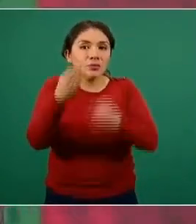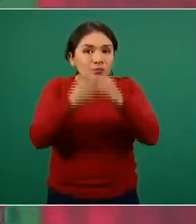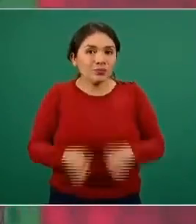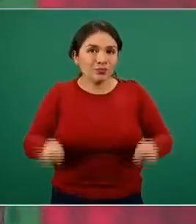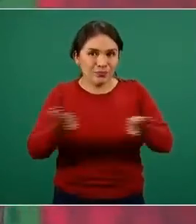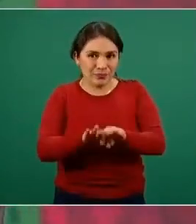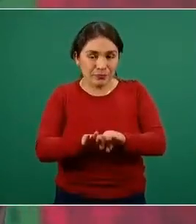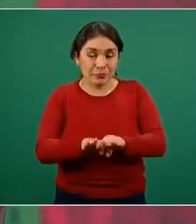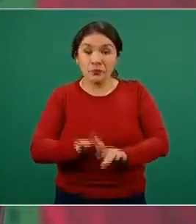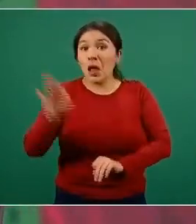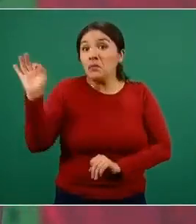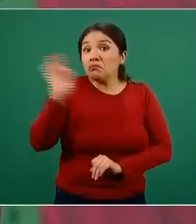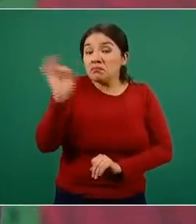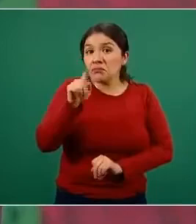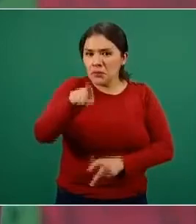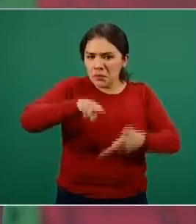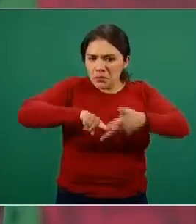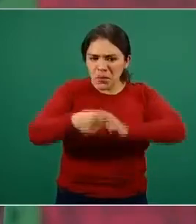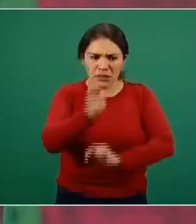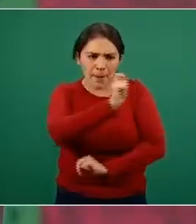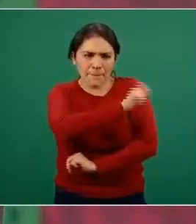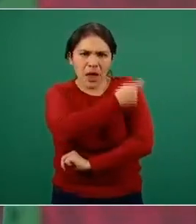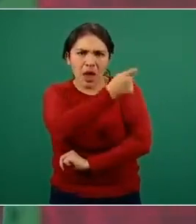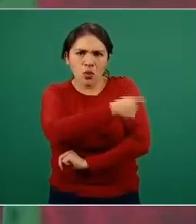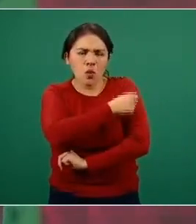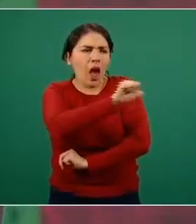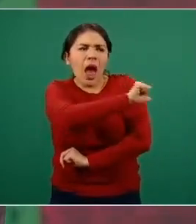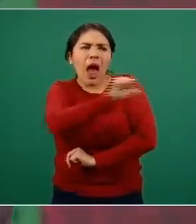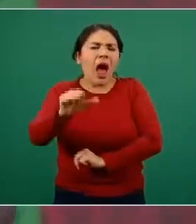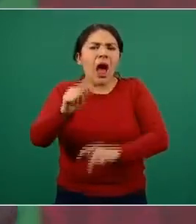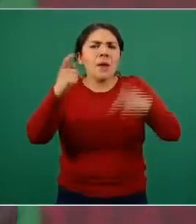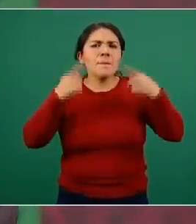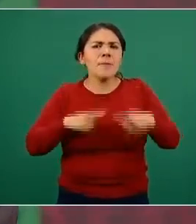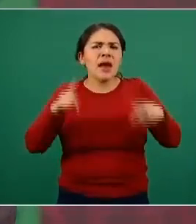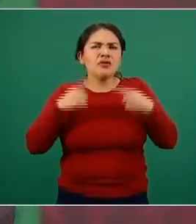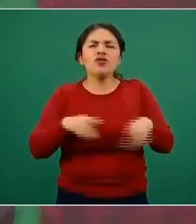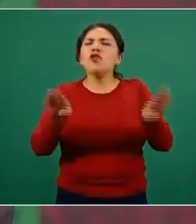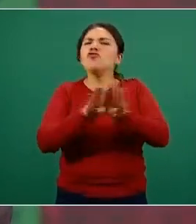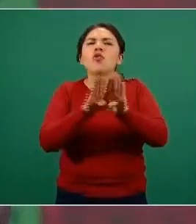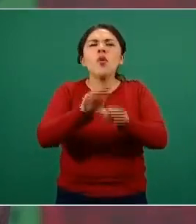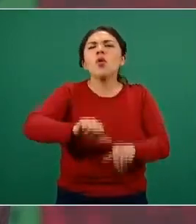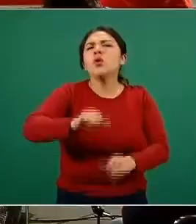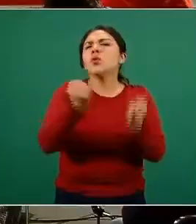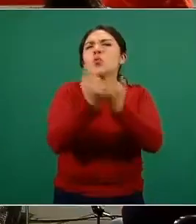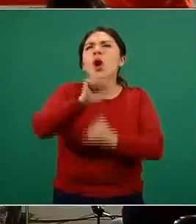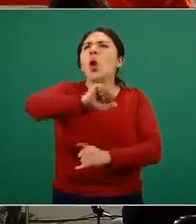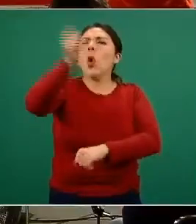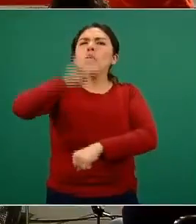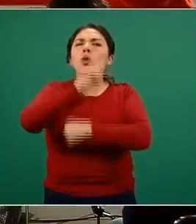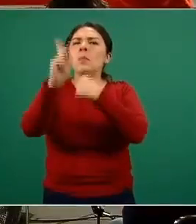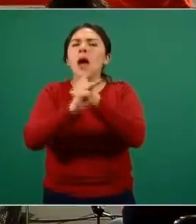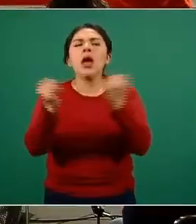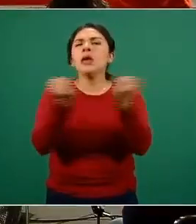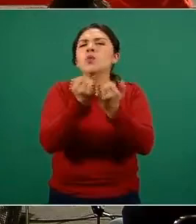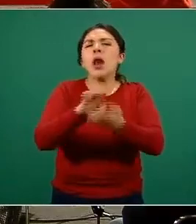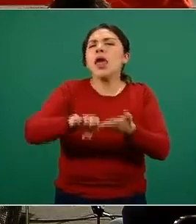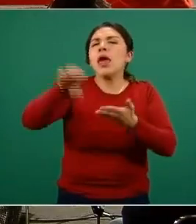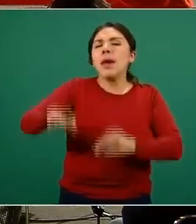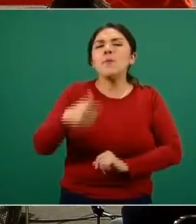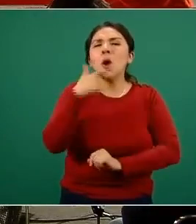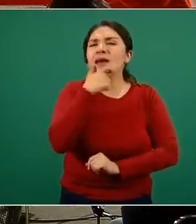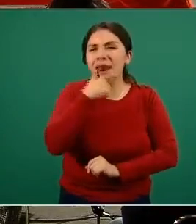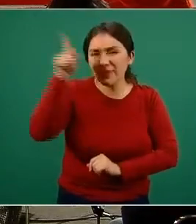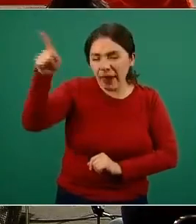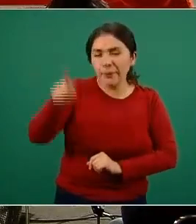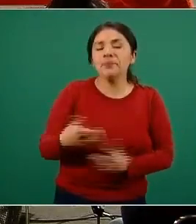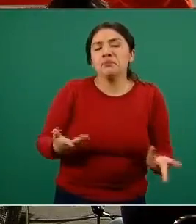Si se empieza a vacunar a la población, esto es semejante a lo que han hecho otros países, por ejemplo, Reino Unido, si se